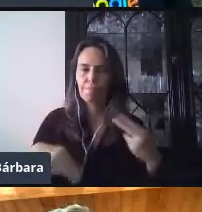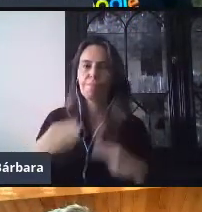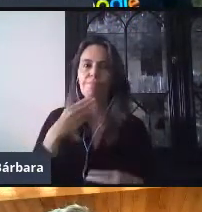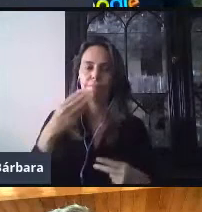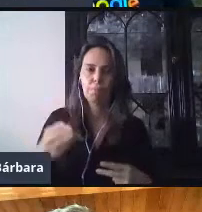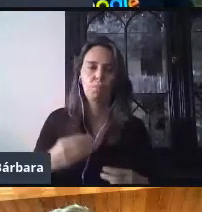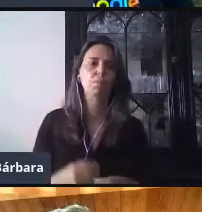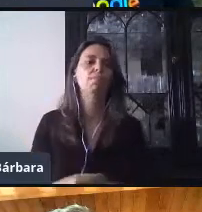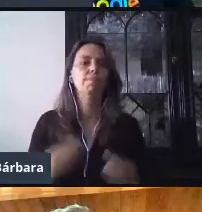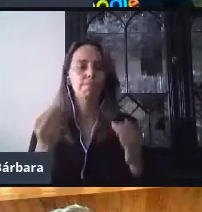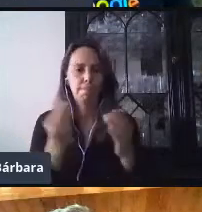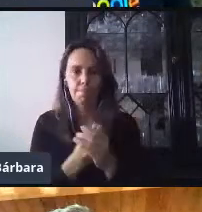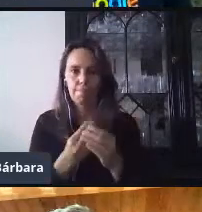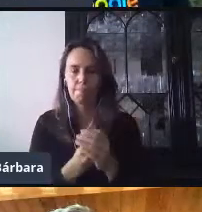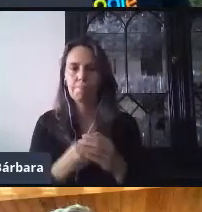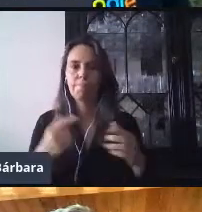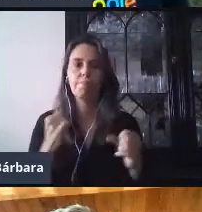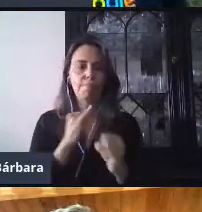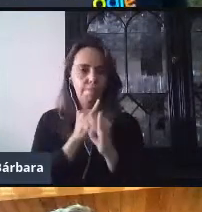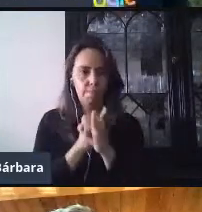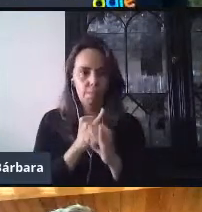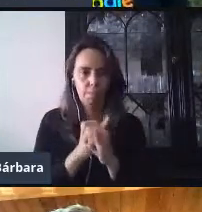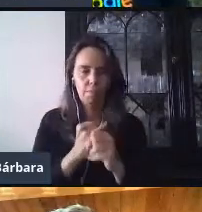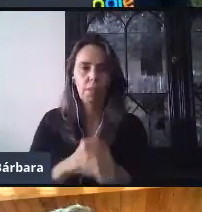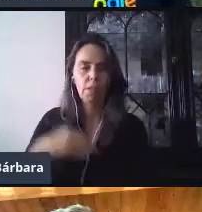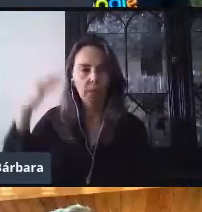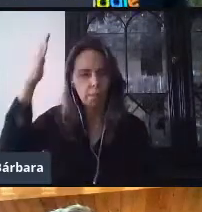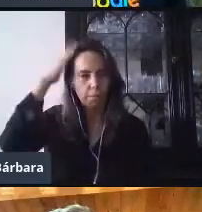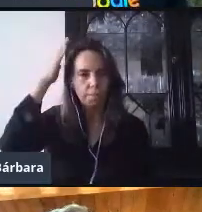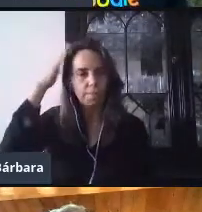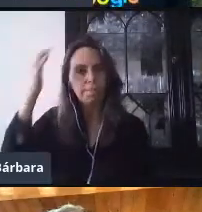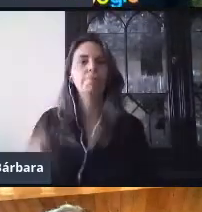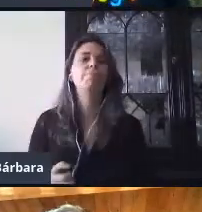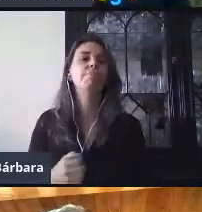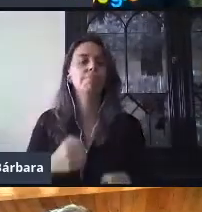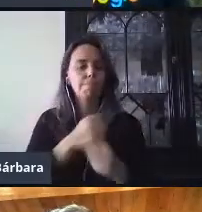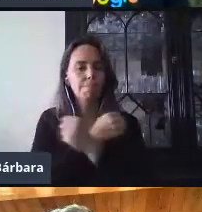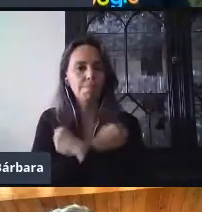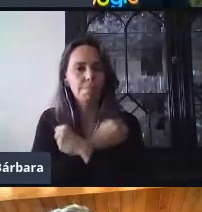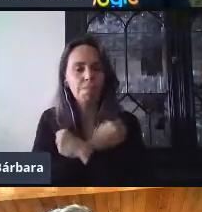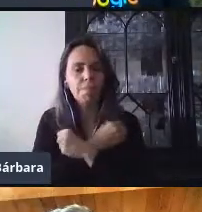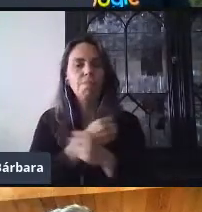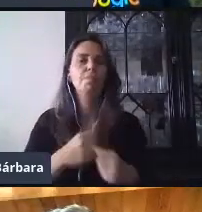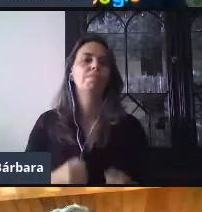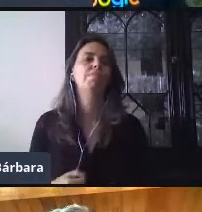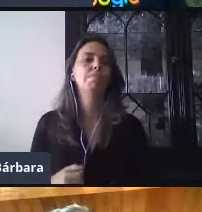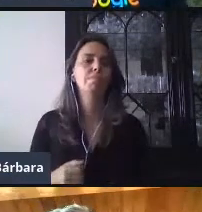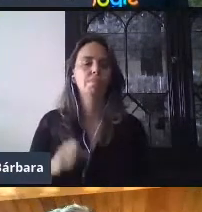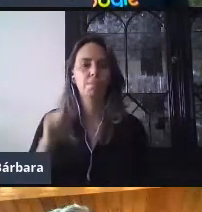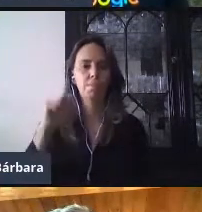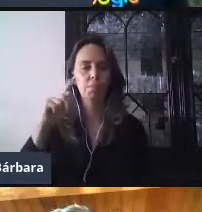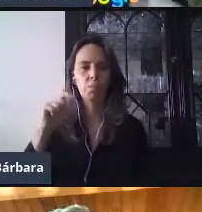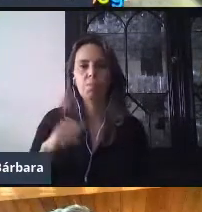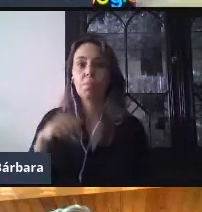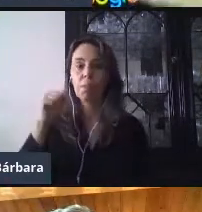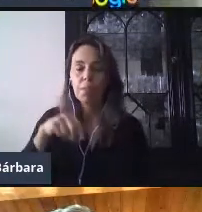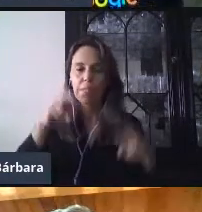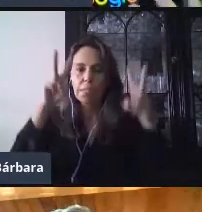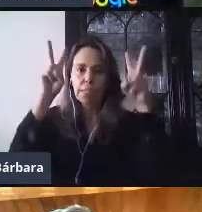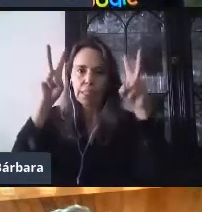que estamos haciendo en colaboración con la Autoridad Educativa Federal en la Ciudad de México. Me da mucho gusto estar el día de hoy aquí con ustedes. Hoy va a ser un tema